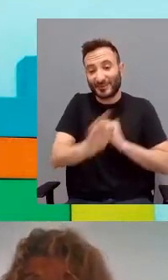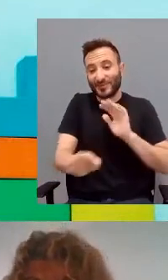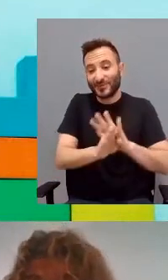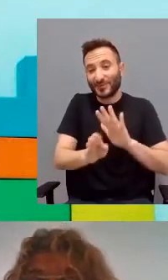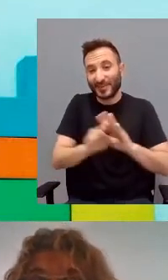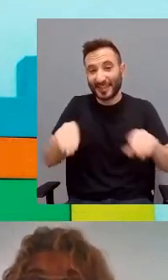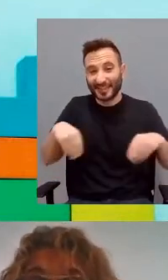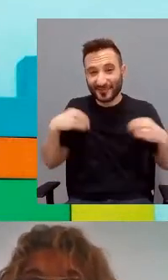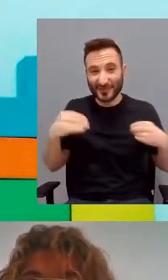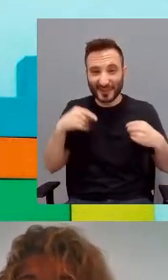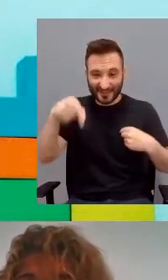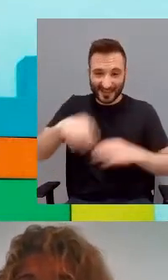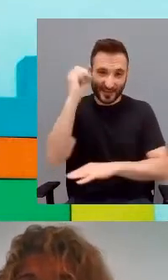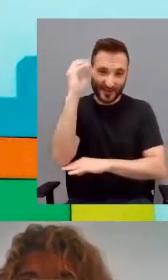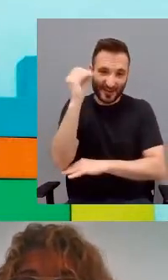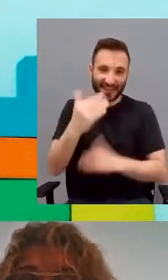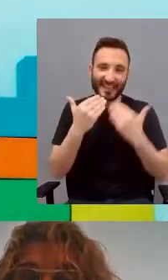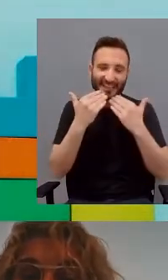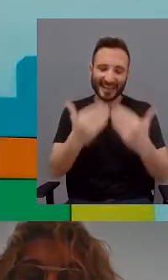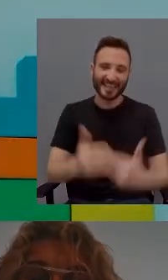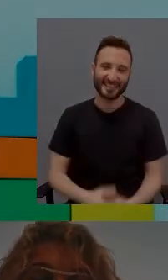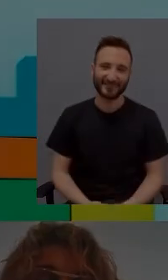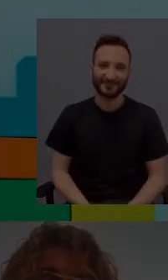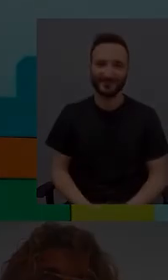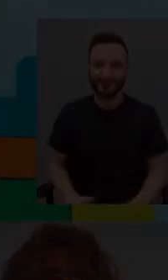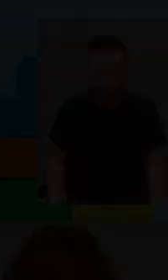jornada. Gracias.